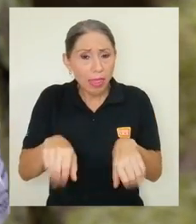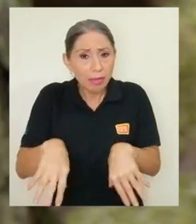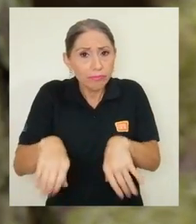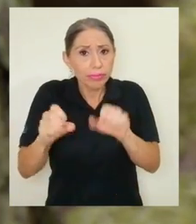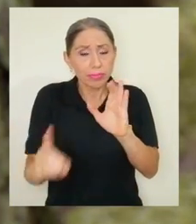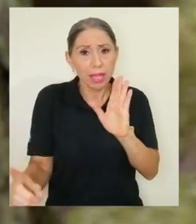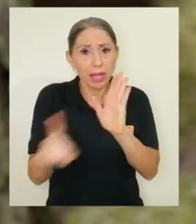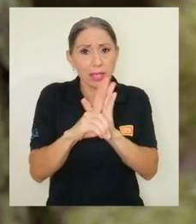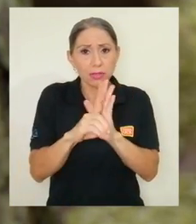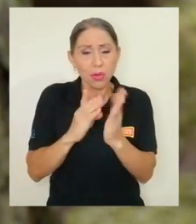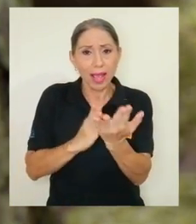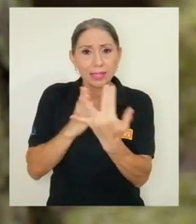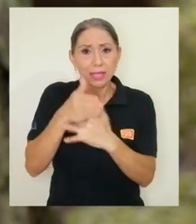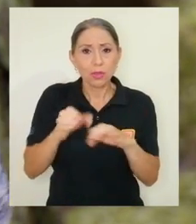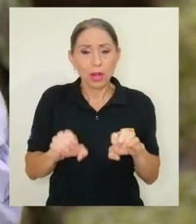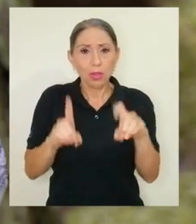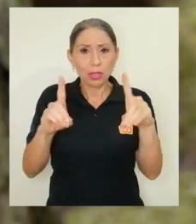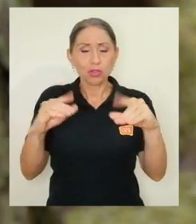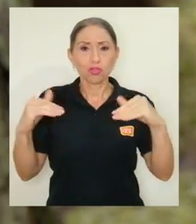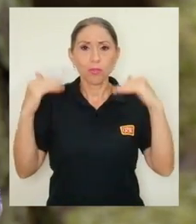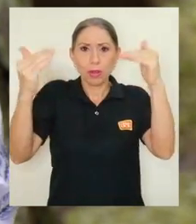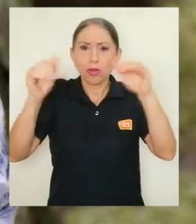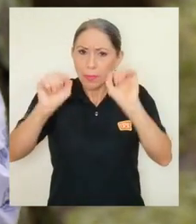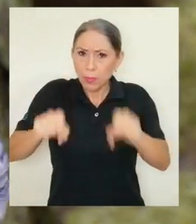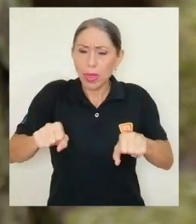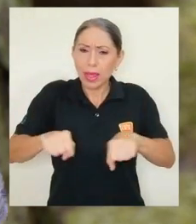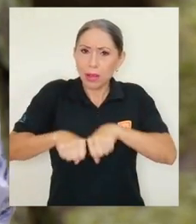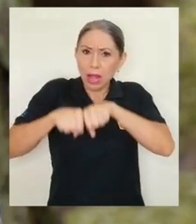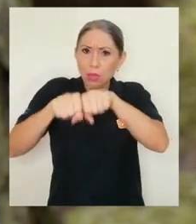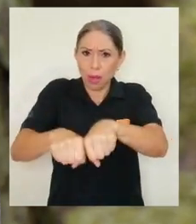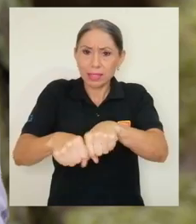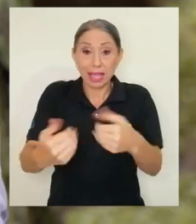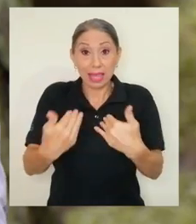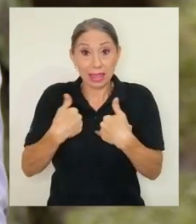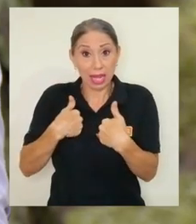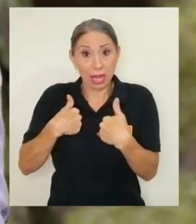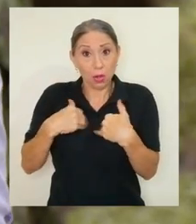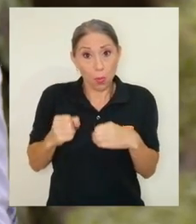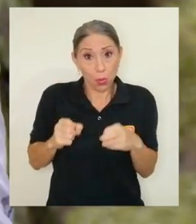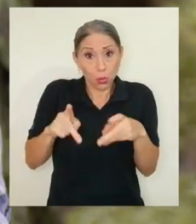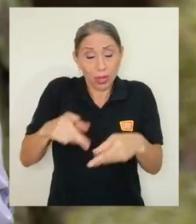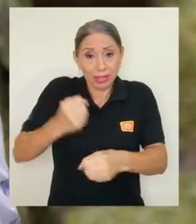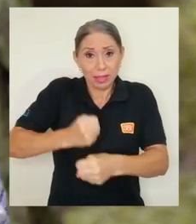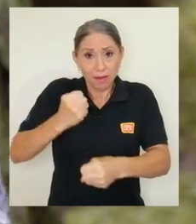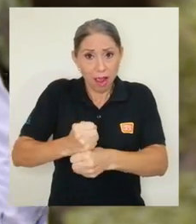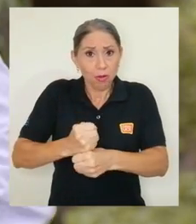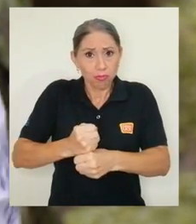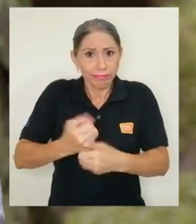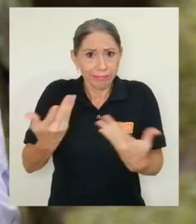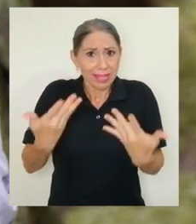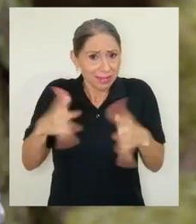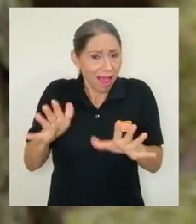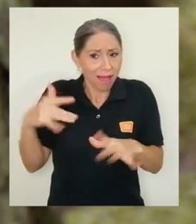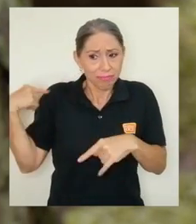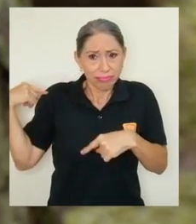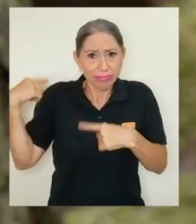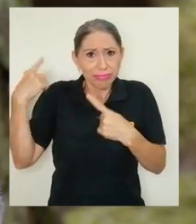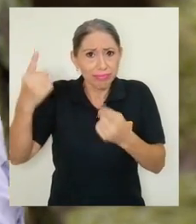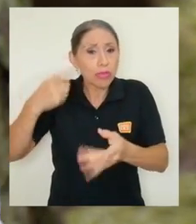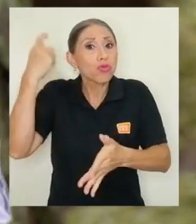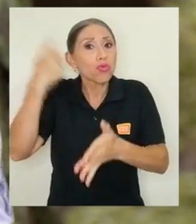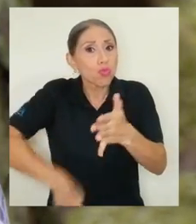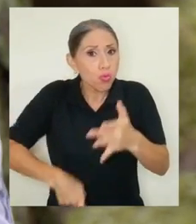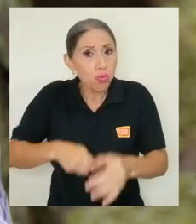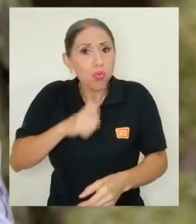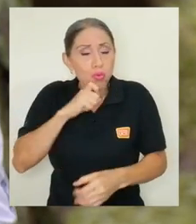el derecho al acceso a la educación superior y graduarse y tener oportunidades de trabajo. Y demás, eso lo venimos haciendo ya, y eso ha sido un trabajo